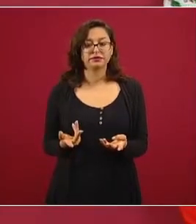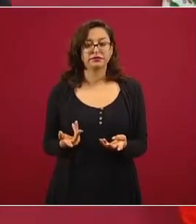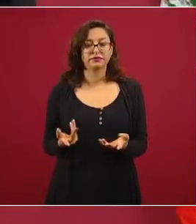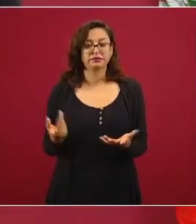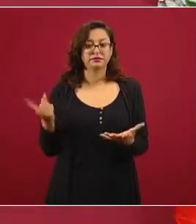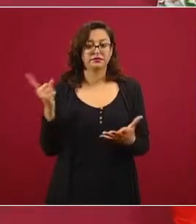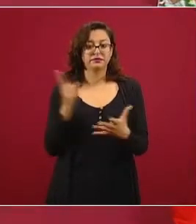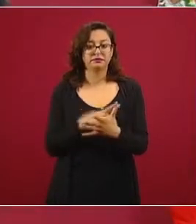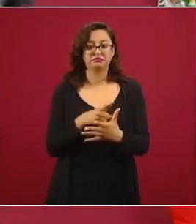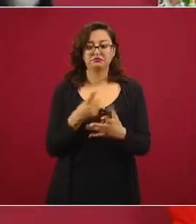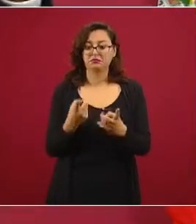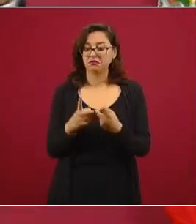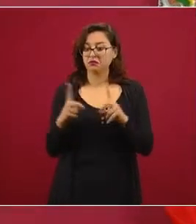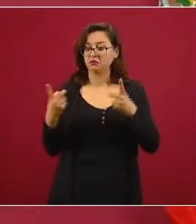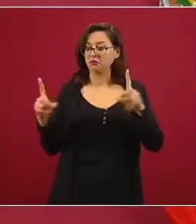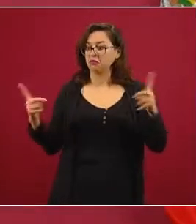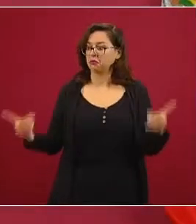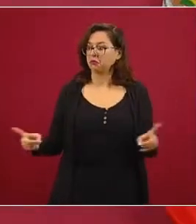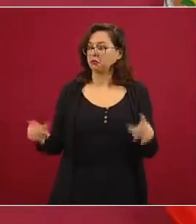nivel de desarrollo,